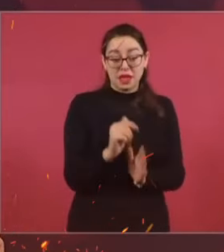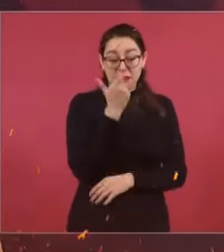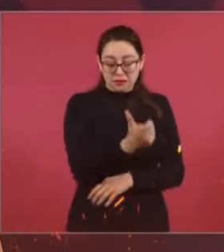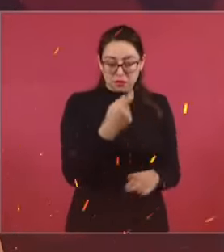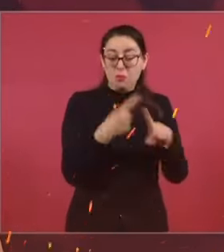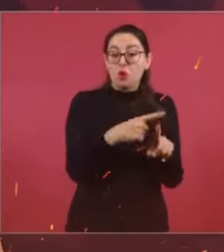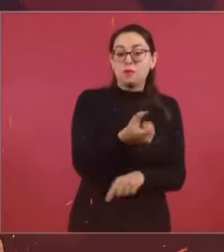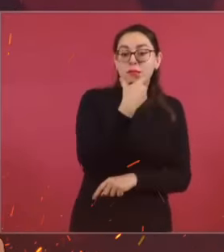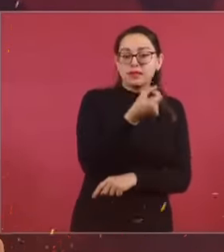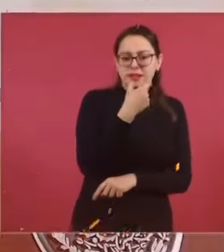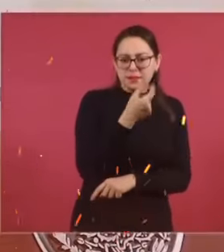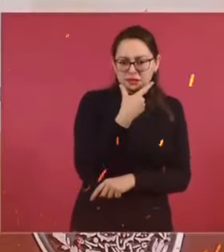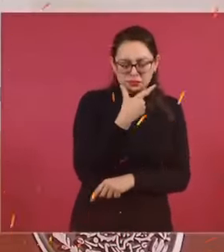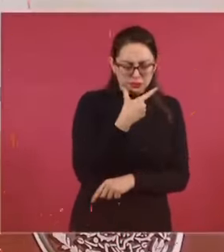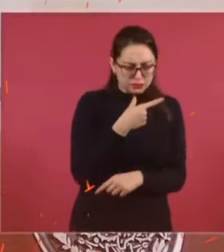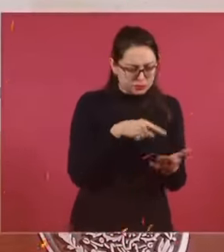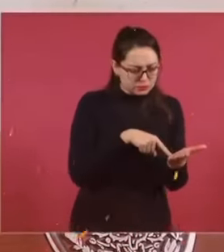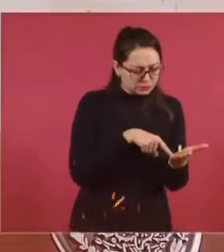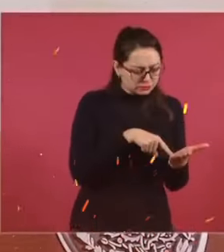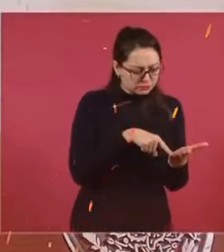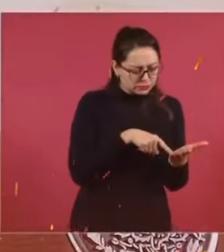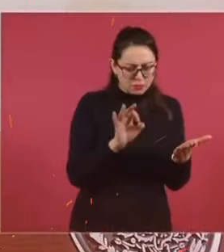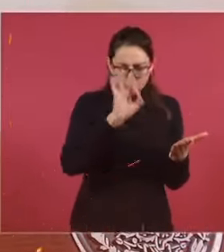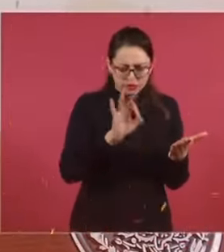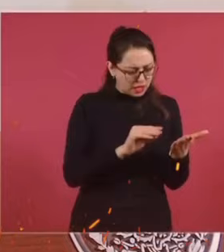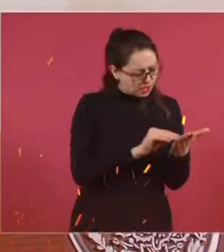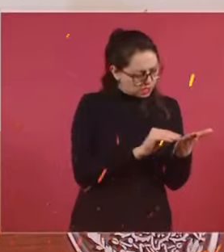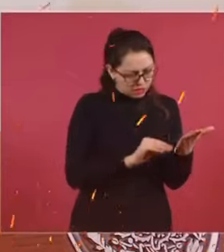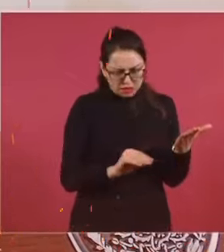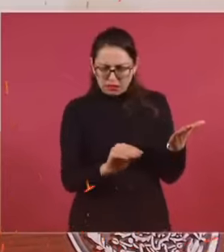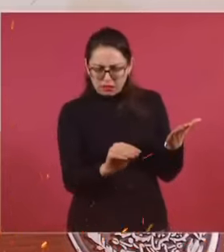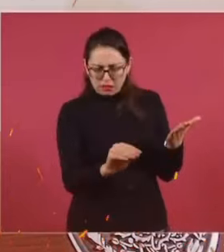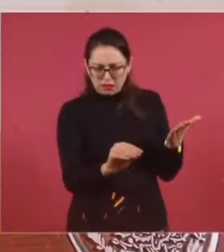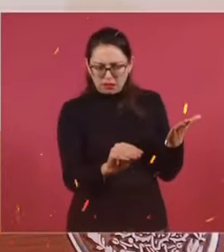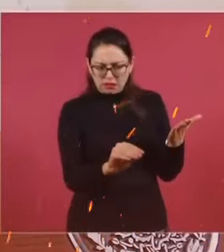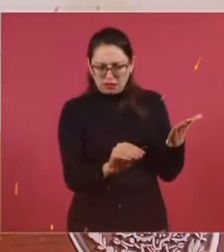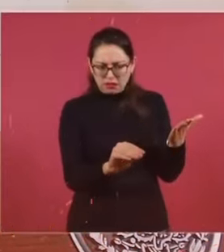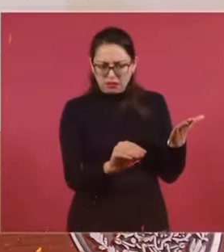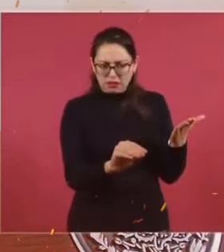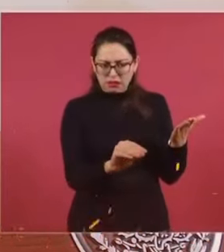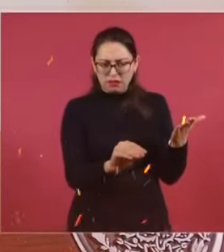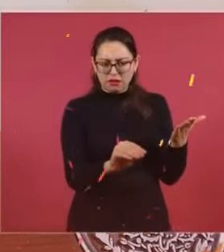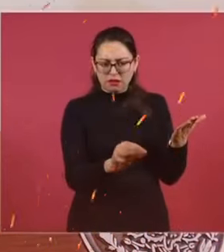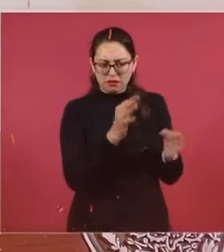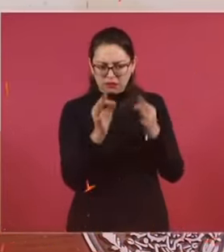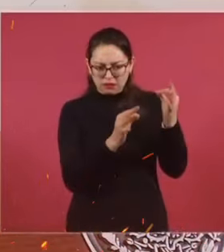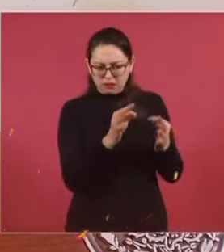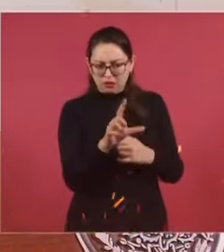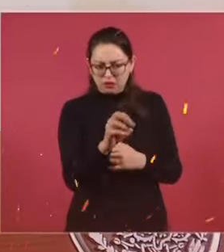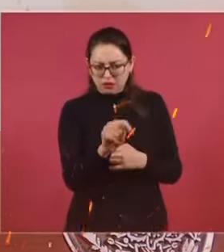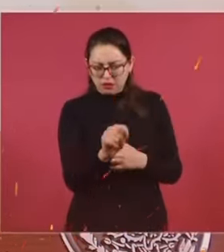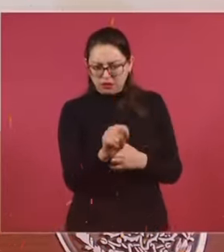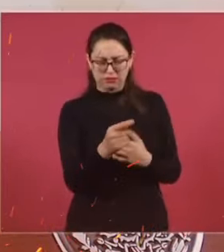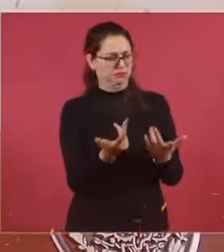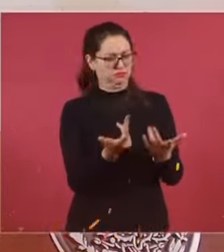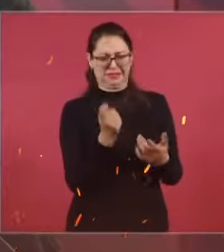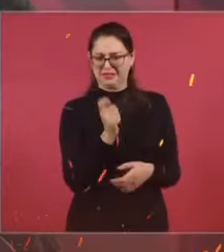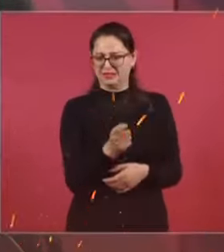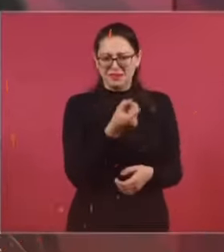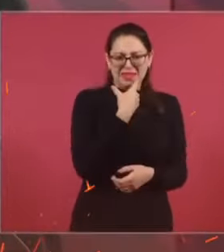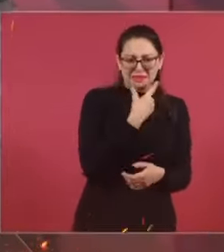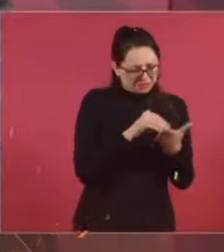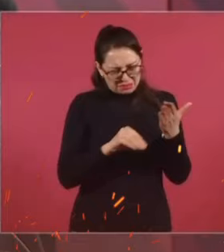una comisión o contrato de publicidad para Loret.